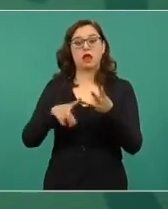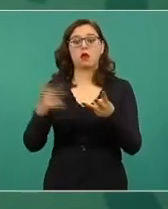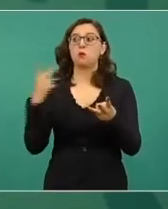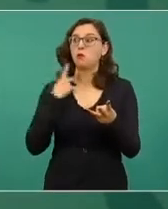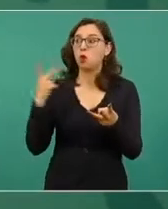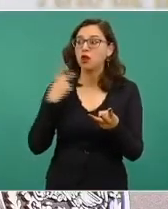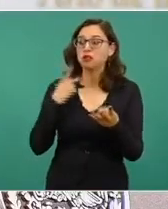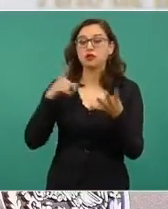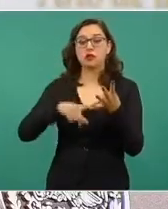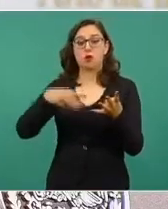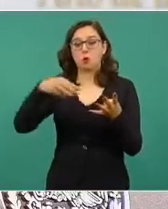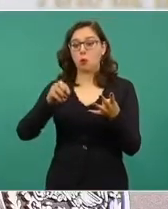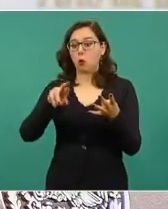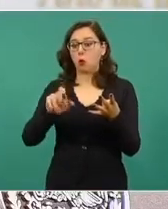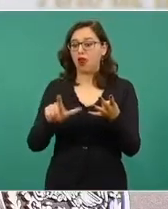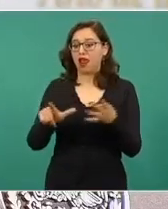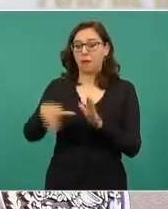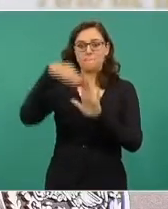una decadencia.